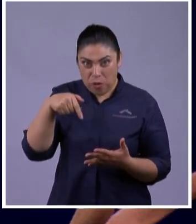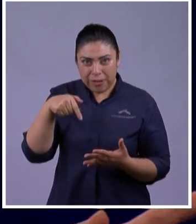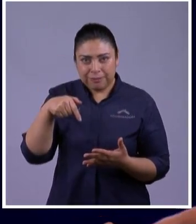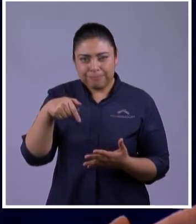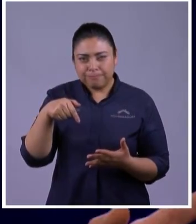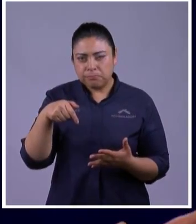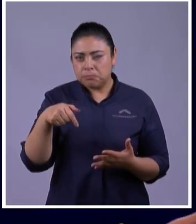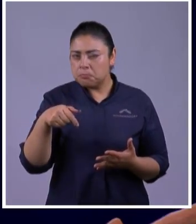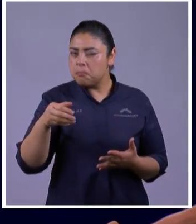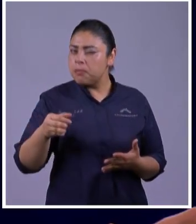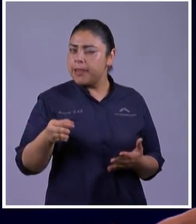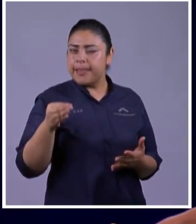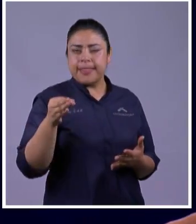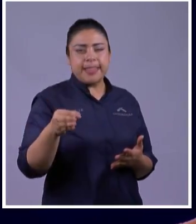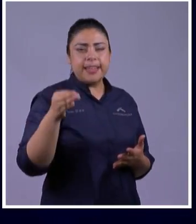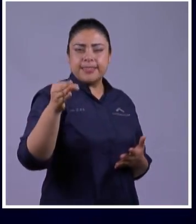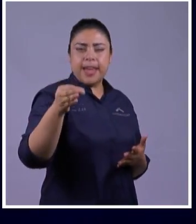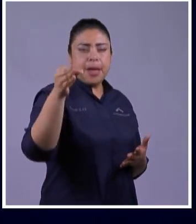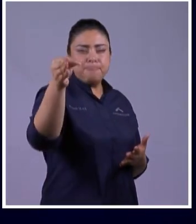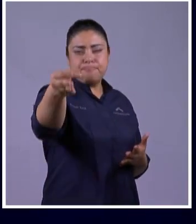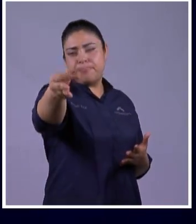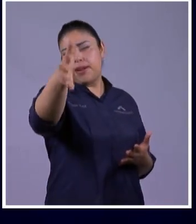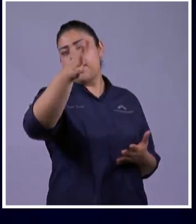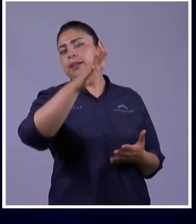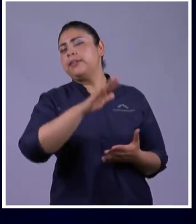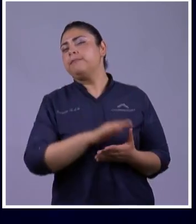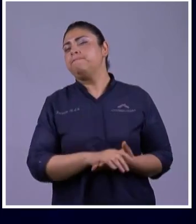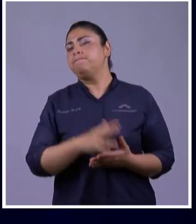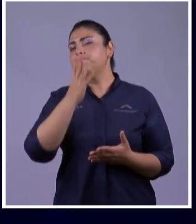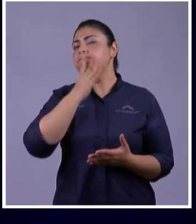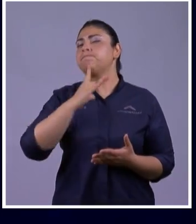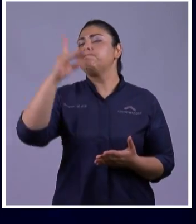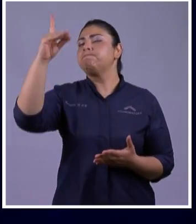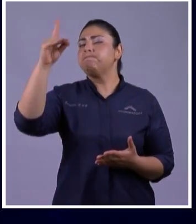De Hoy Y De Siempre